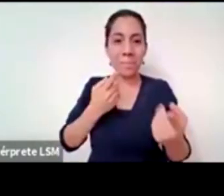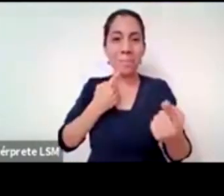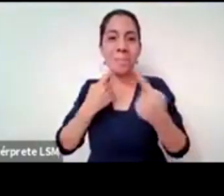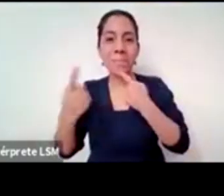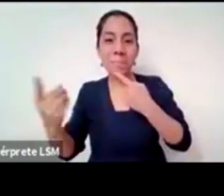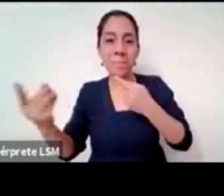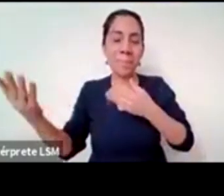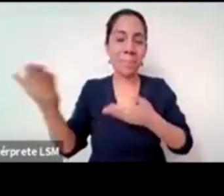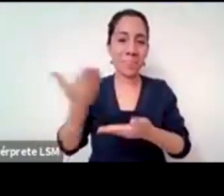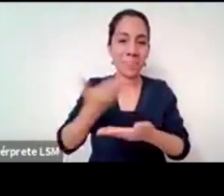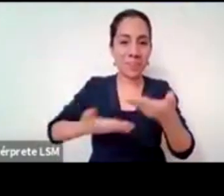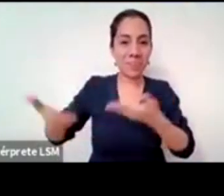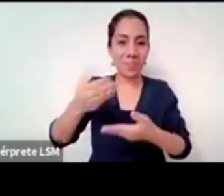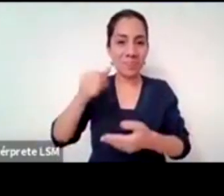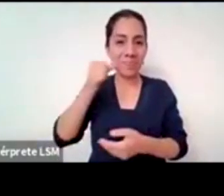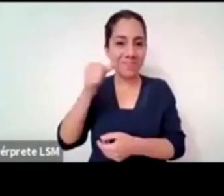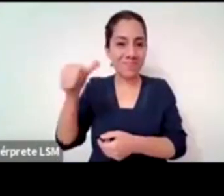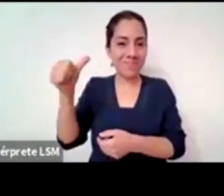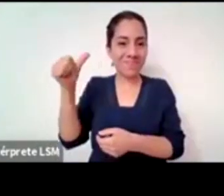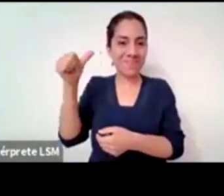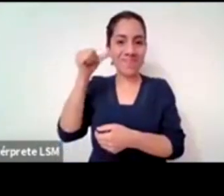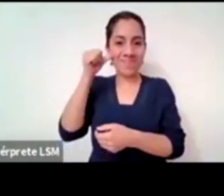invitación me llegó ayer de Karen